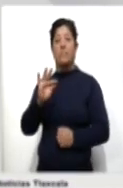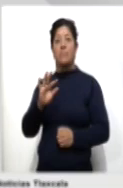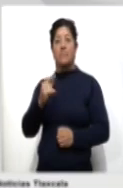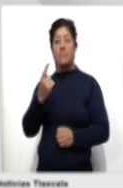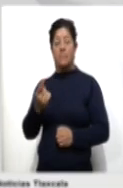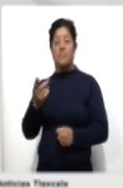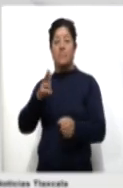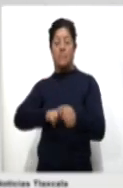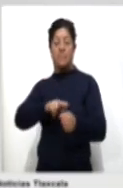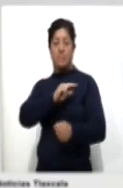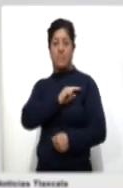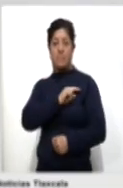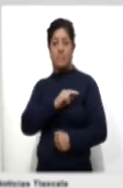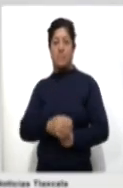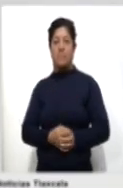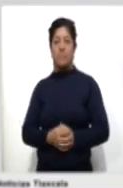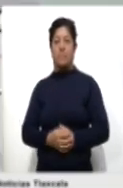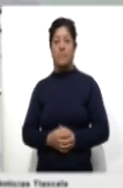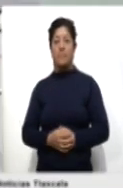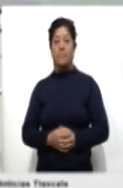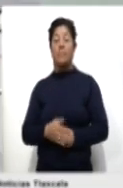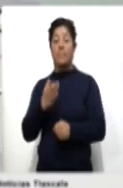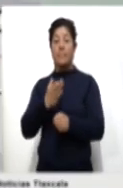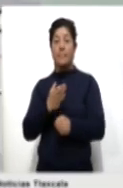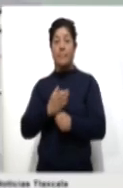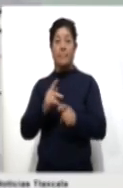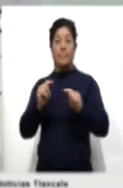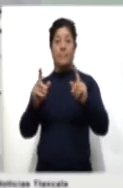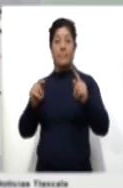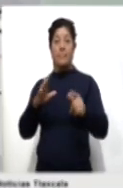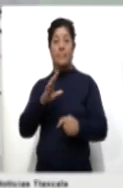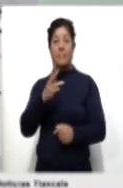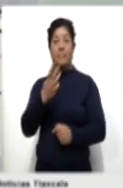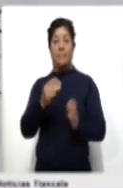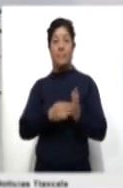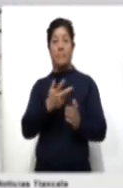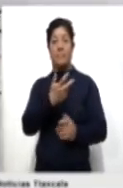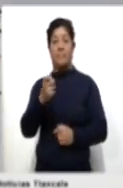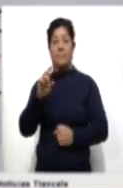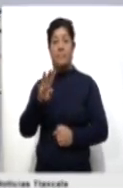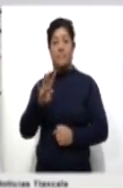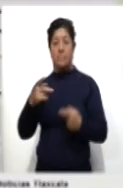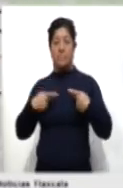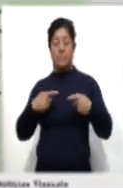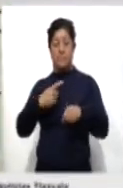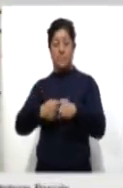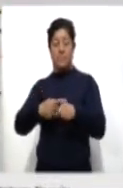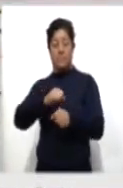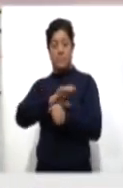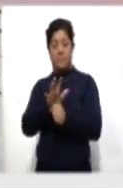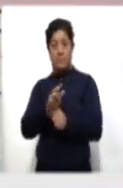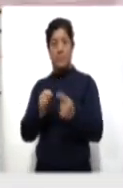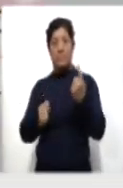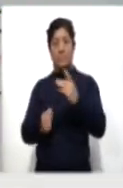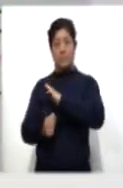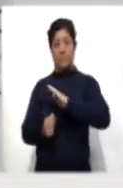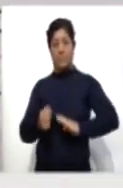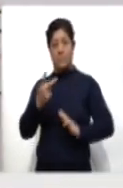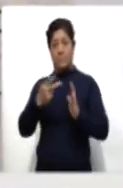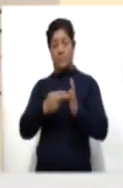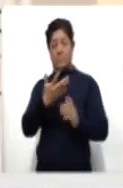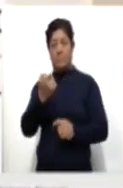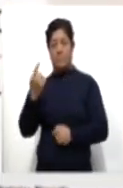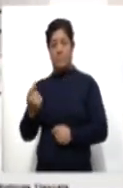41 en hospital privado. Hasta este momento, Tlaxcala registra 3.819 casos, Apisaco 2